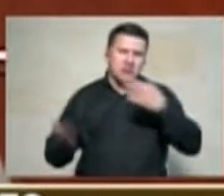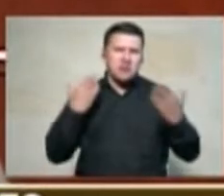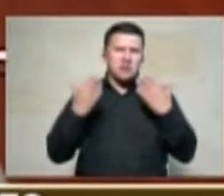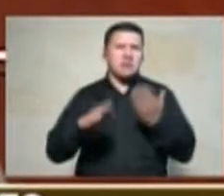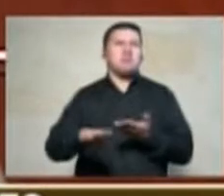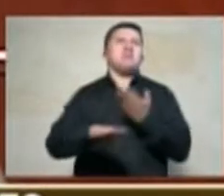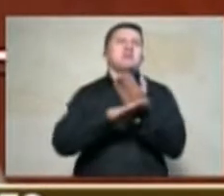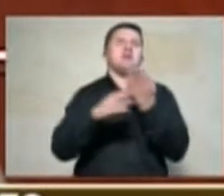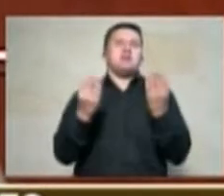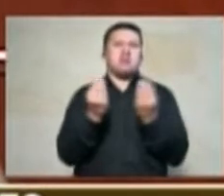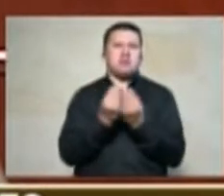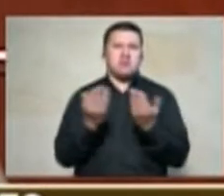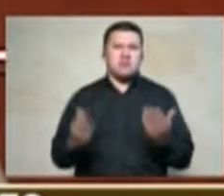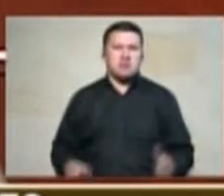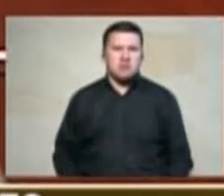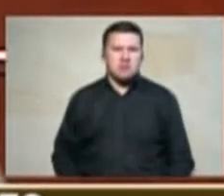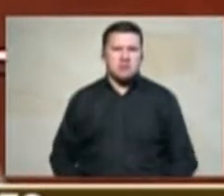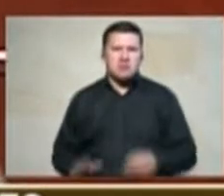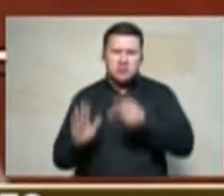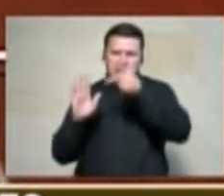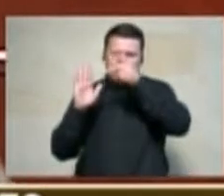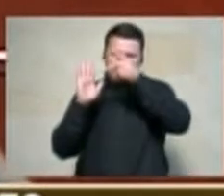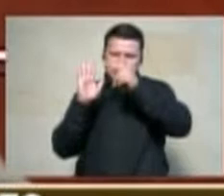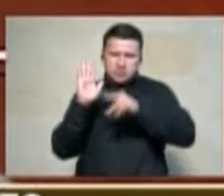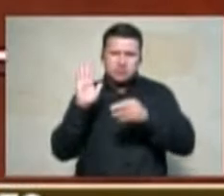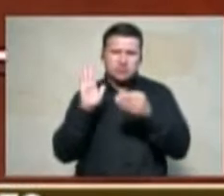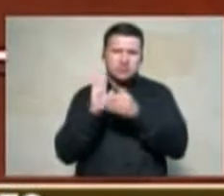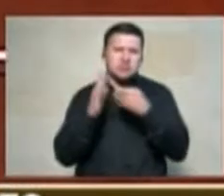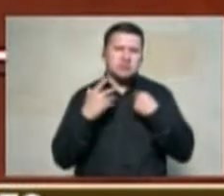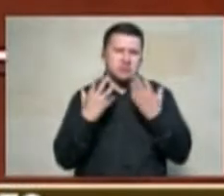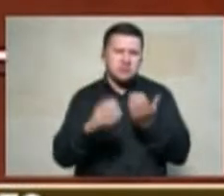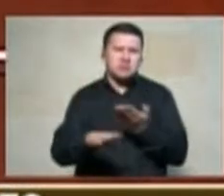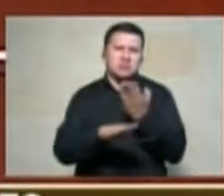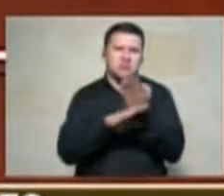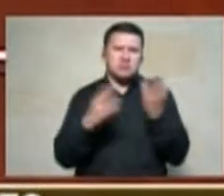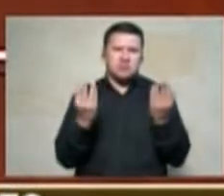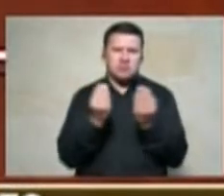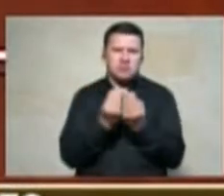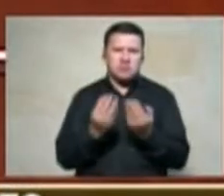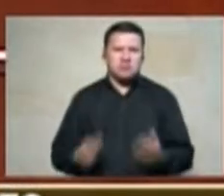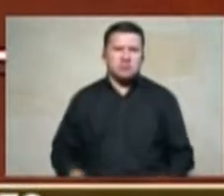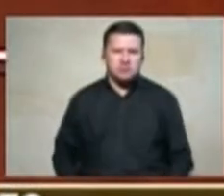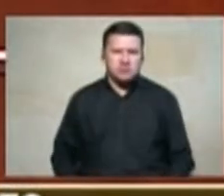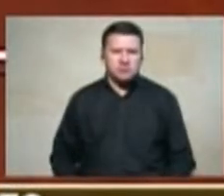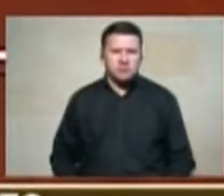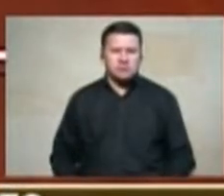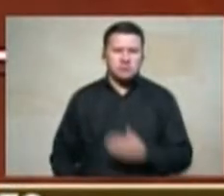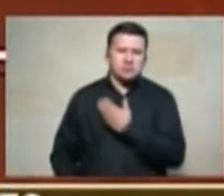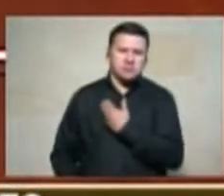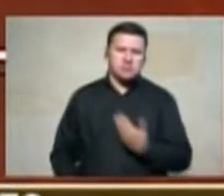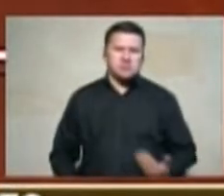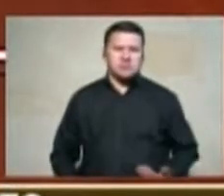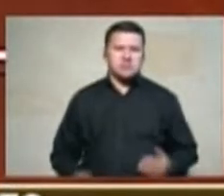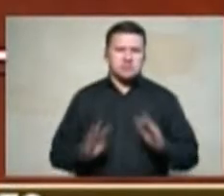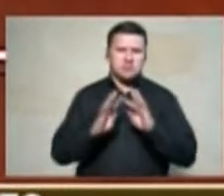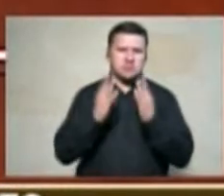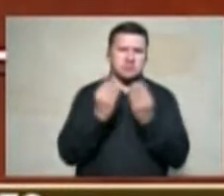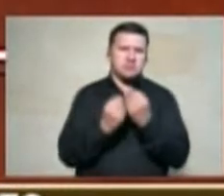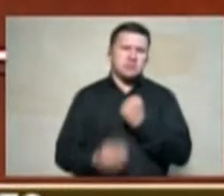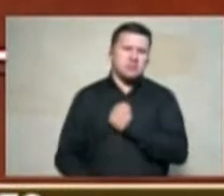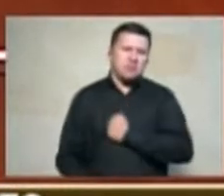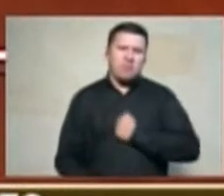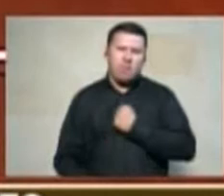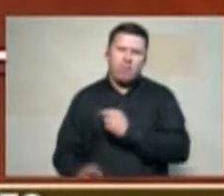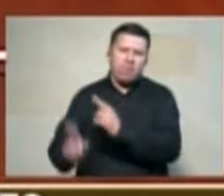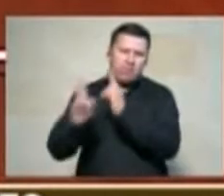claman por una reforma y yo quiero pedirle al señor presidente que por favor